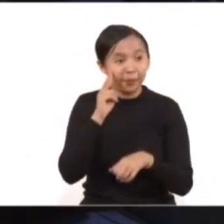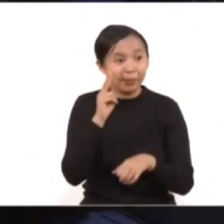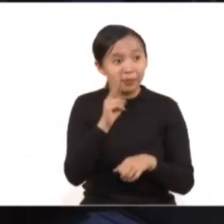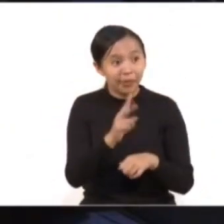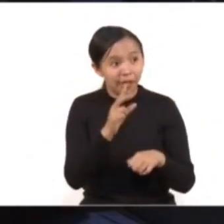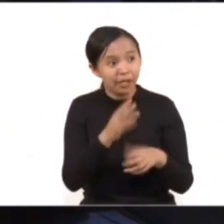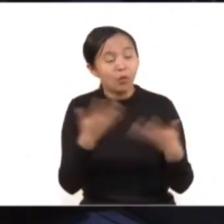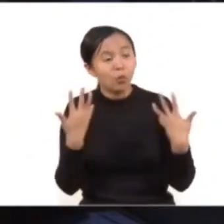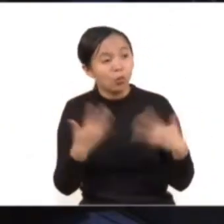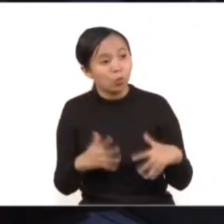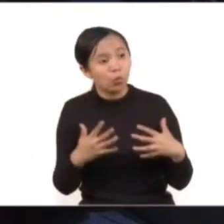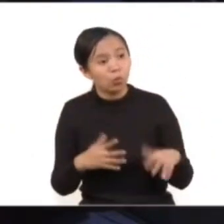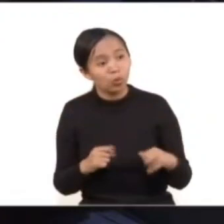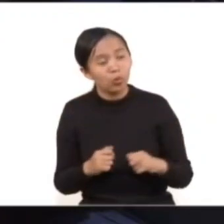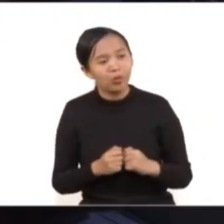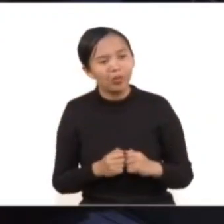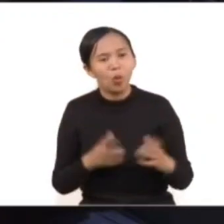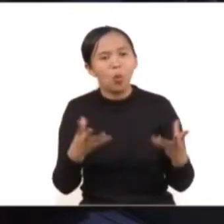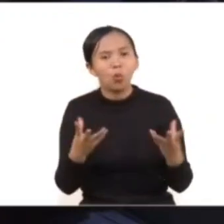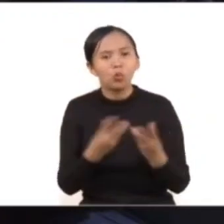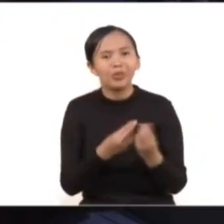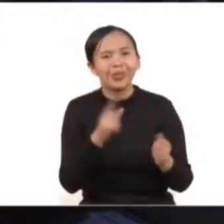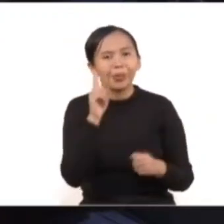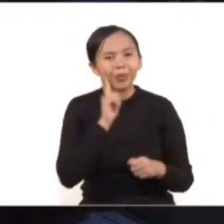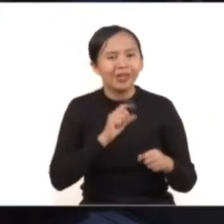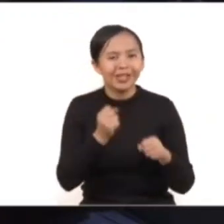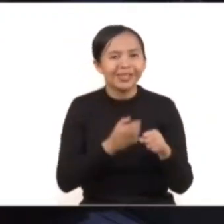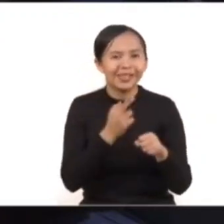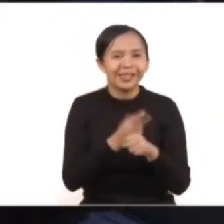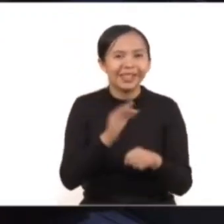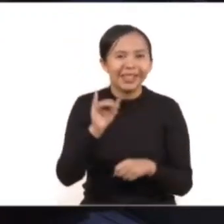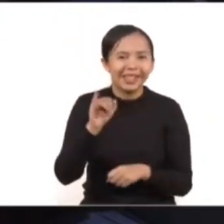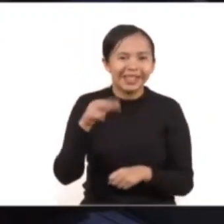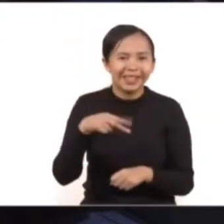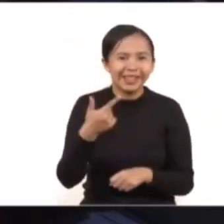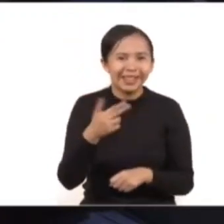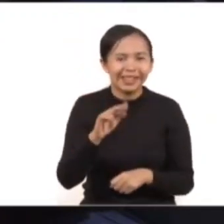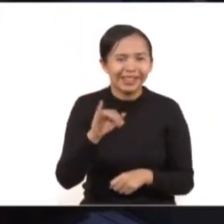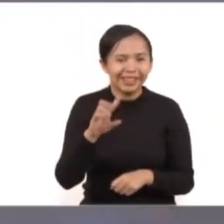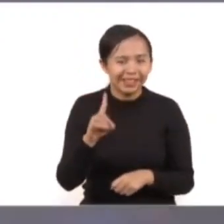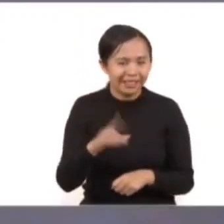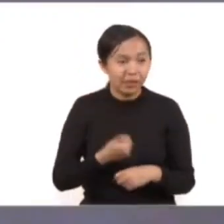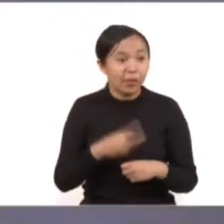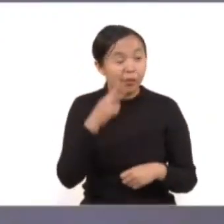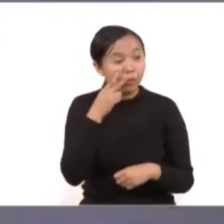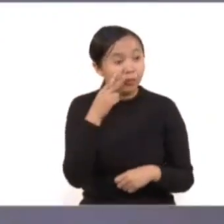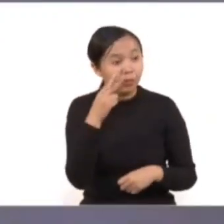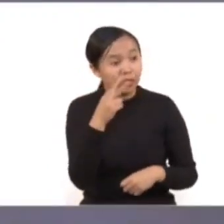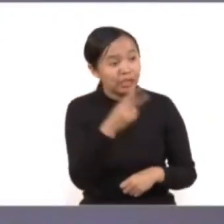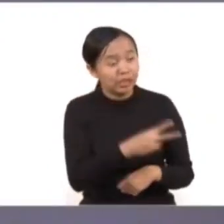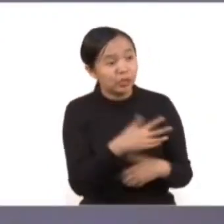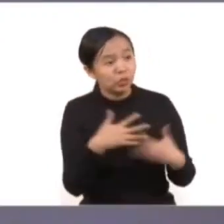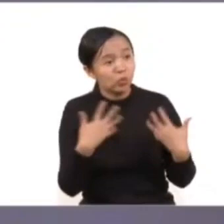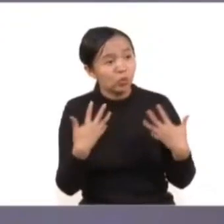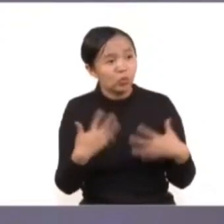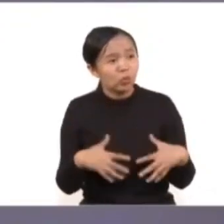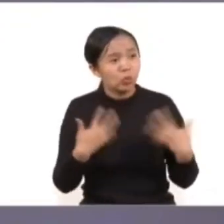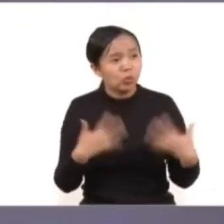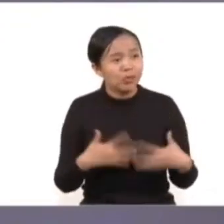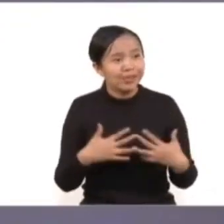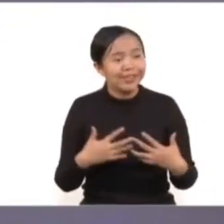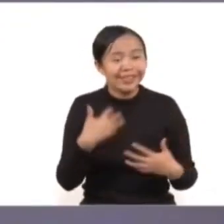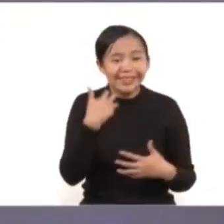ejercicio de este tipo con la secretaria Ingrid Gómez, es ver el nivel que hay en el